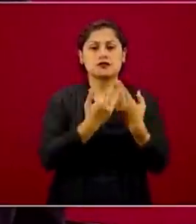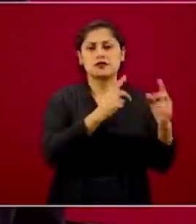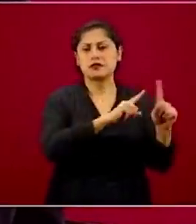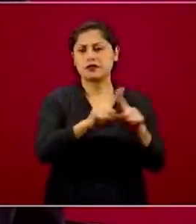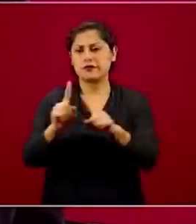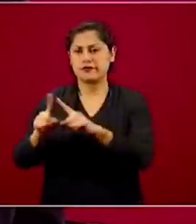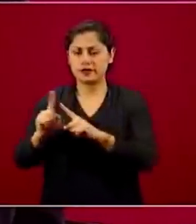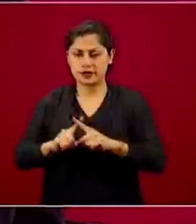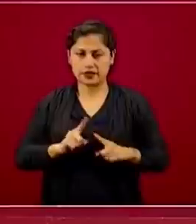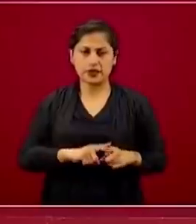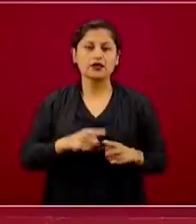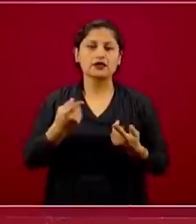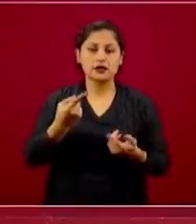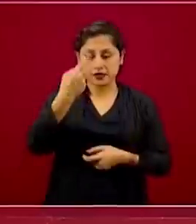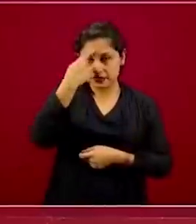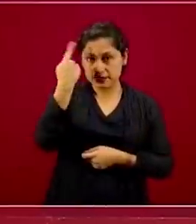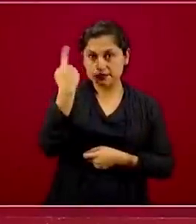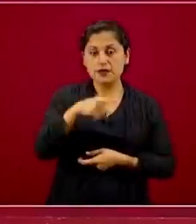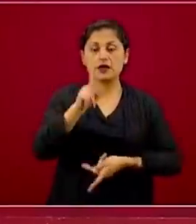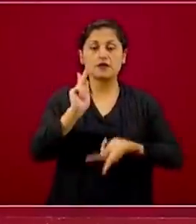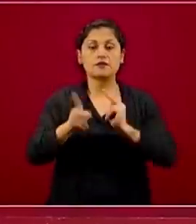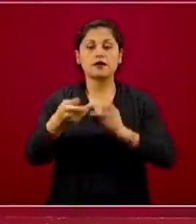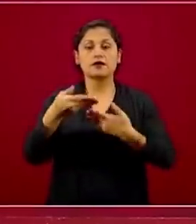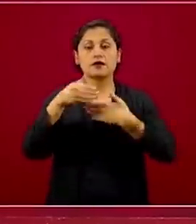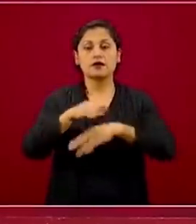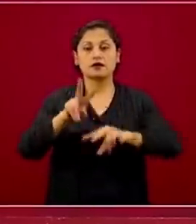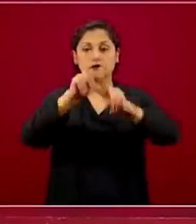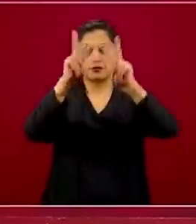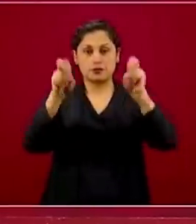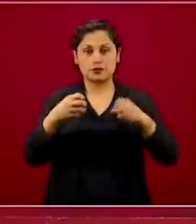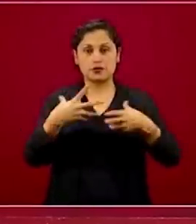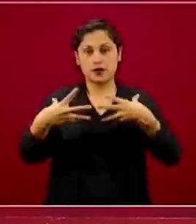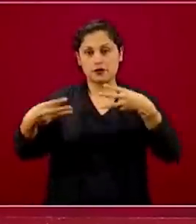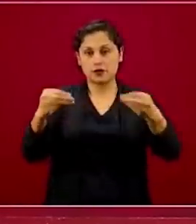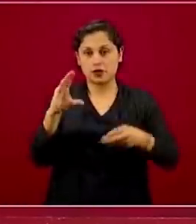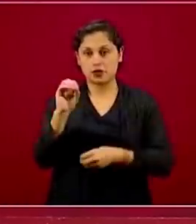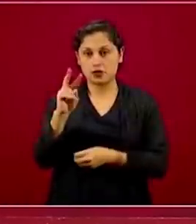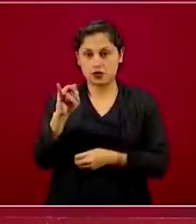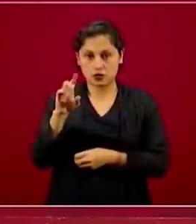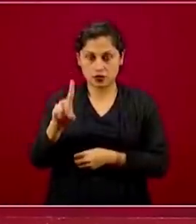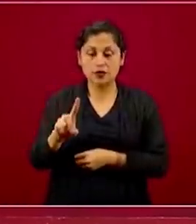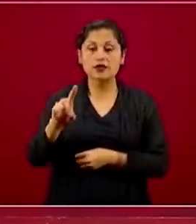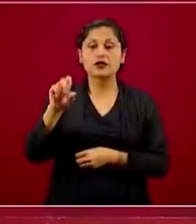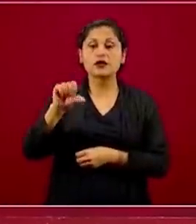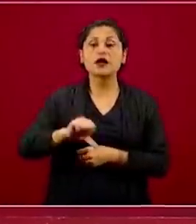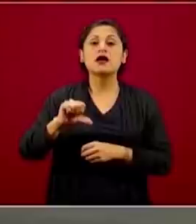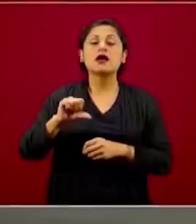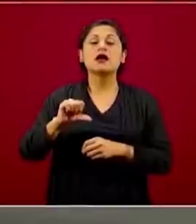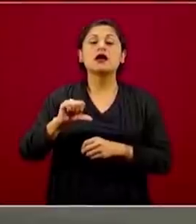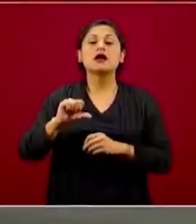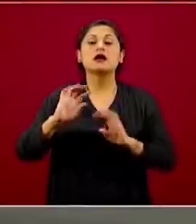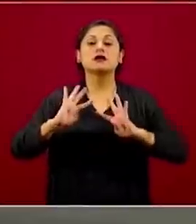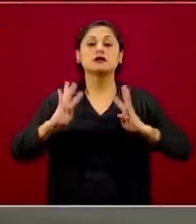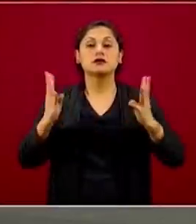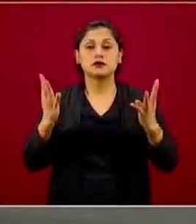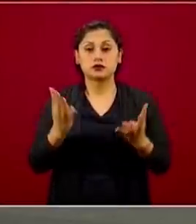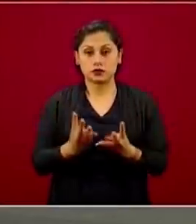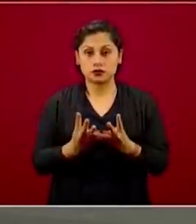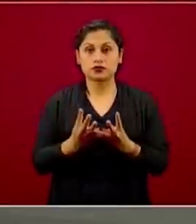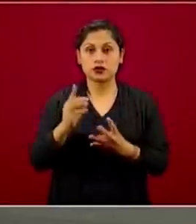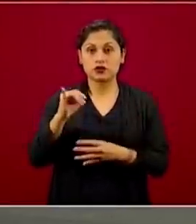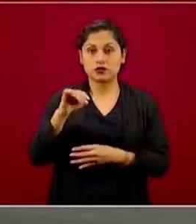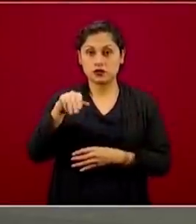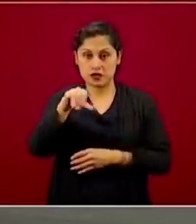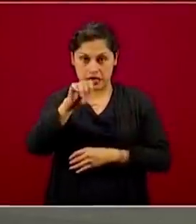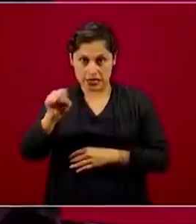relacionadas con el manejo de la epidemia de COVID, en este caso en la sala del Consejo Técnico del Instituto Mexicano del Seguro